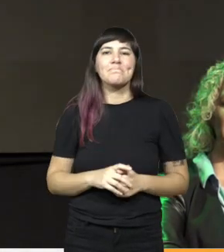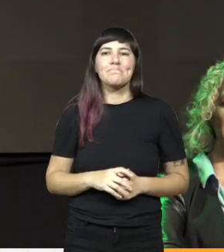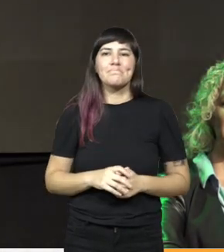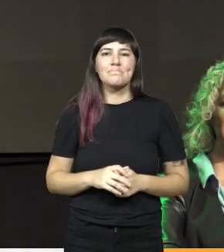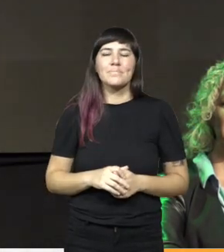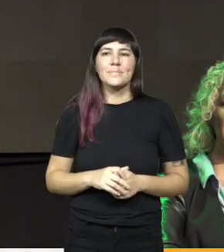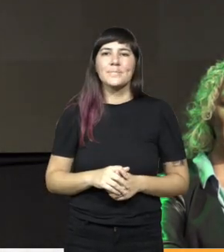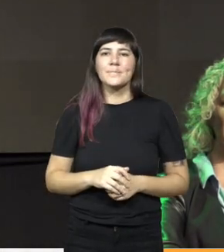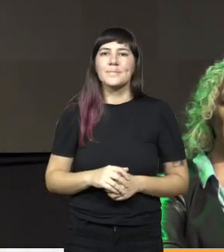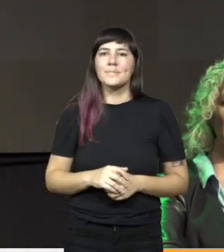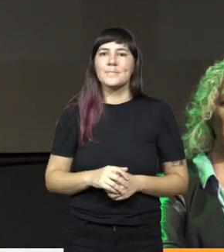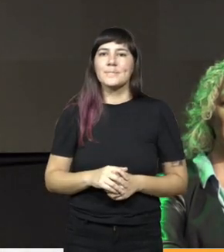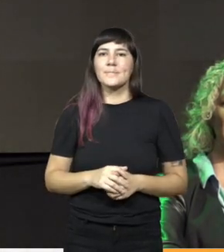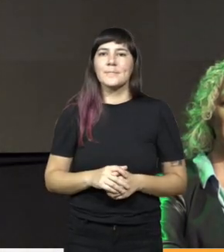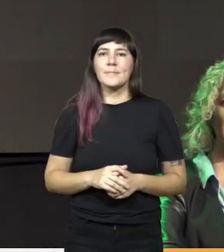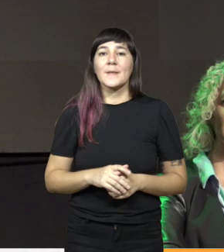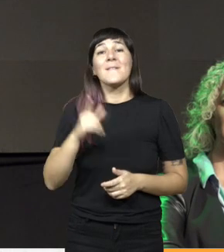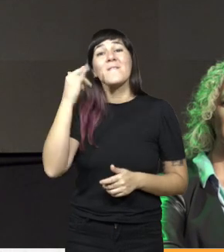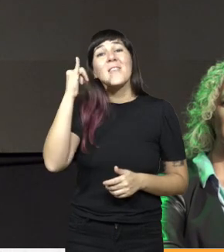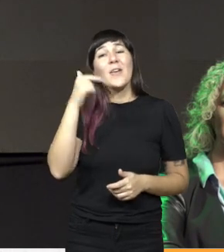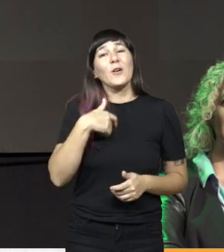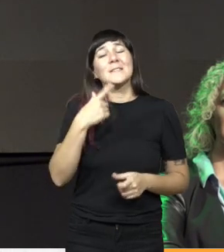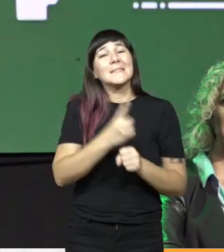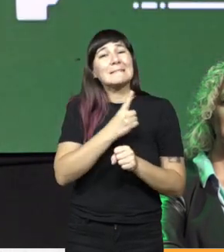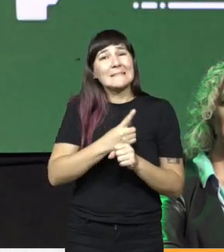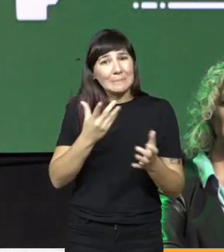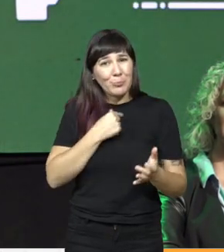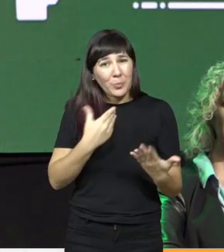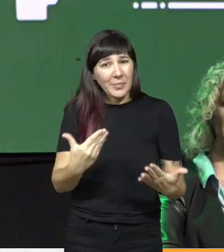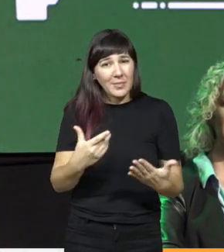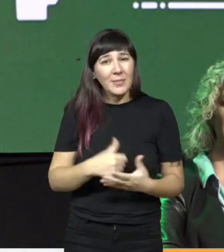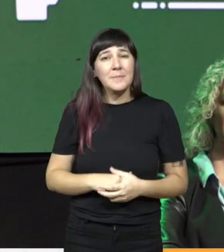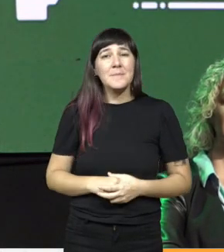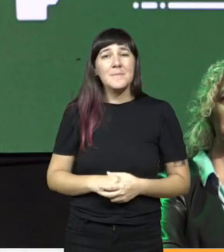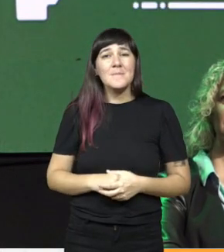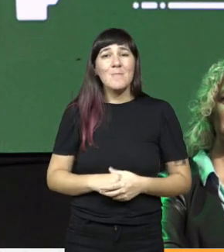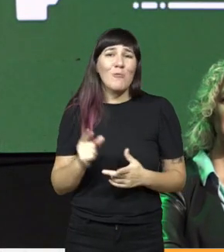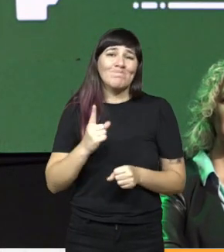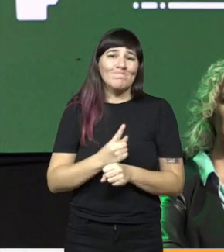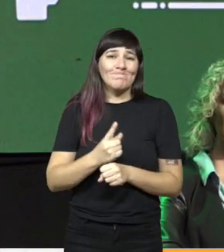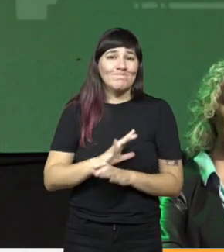el el video que no no pude